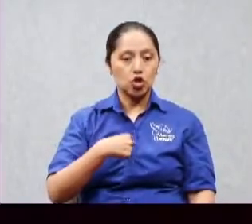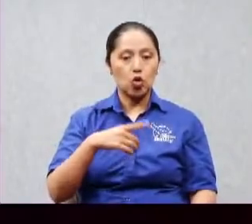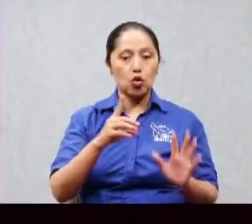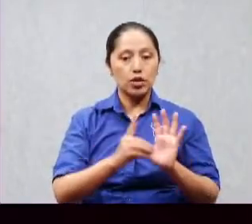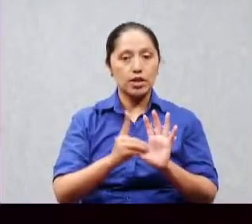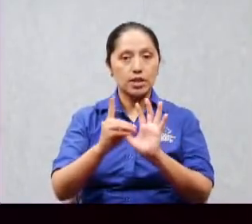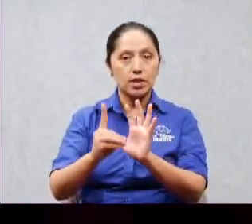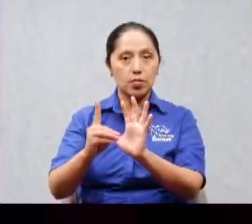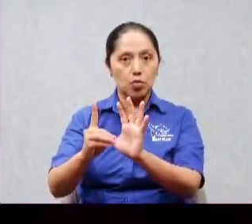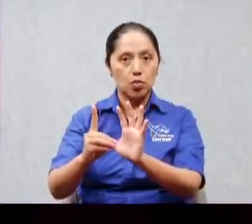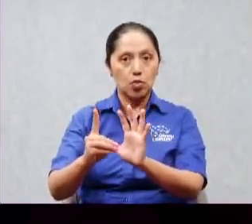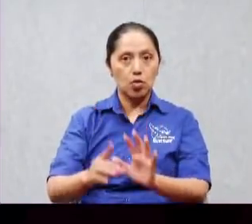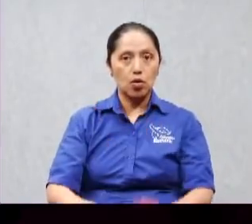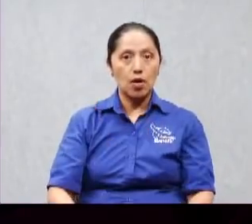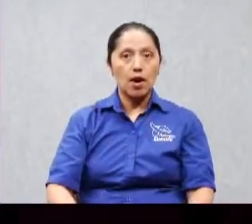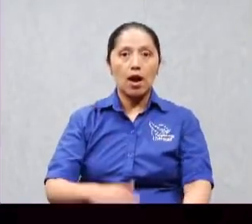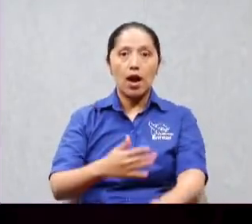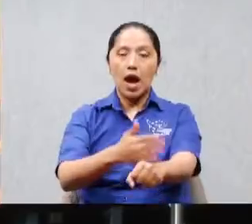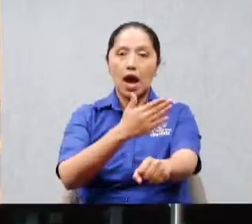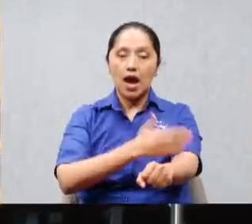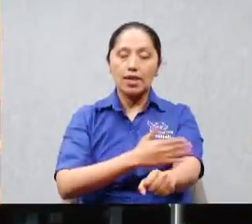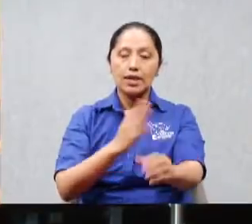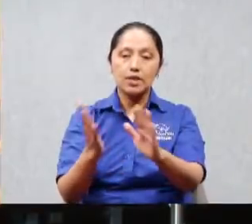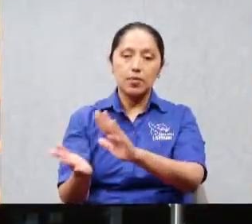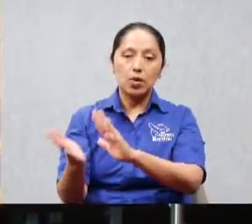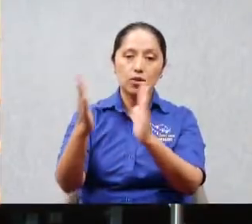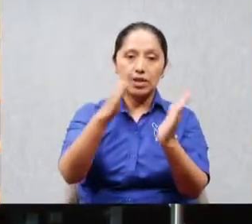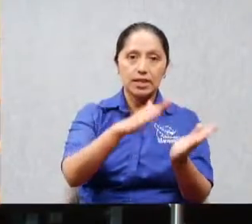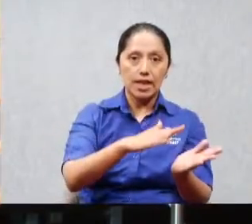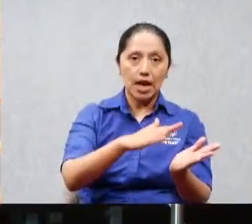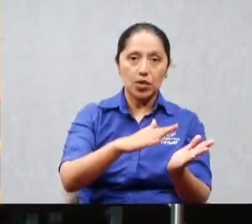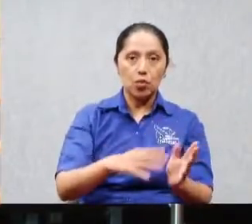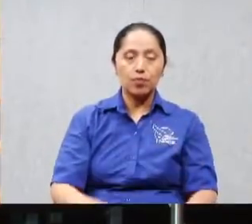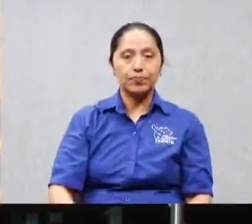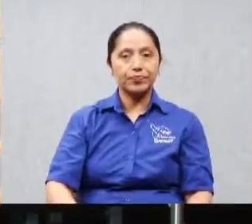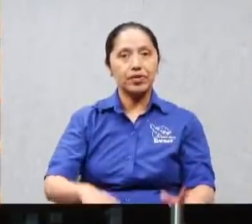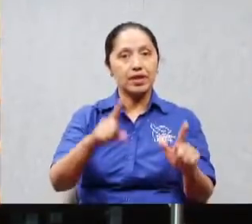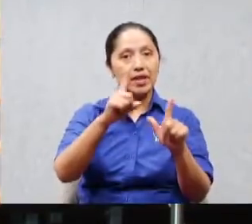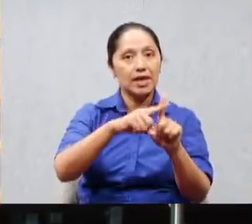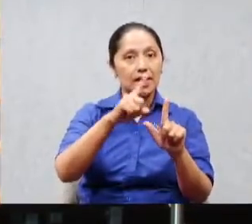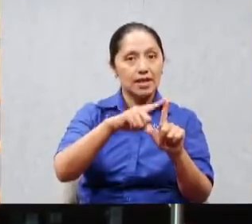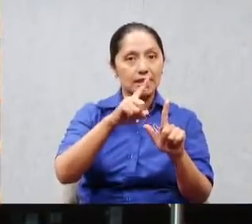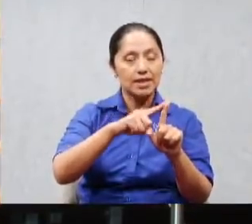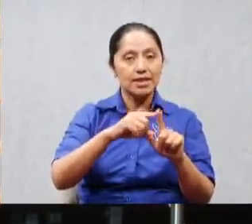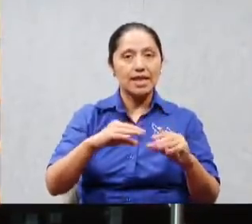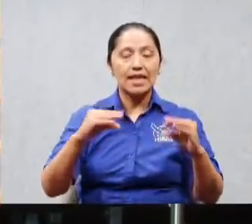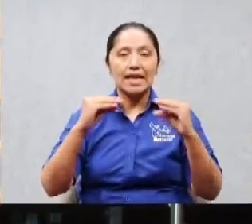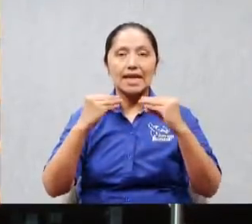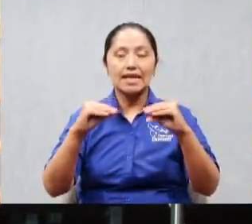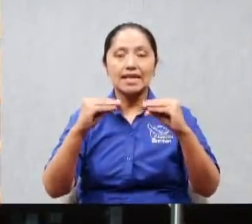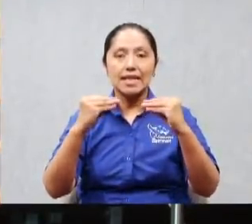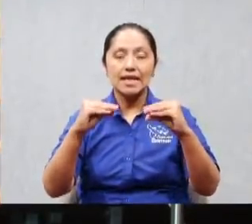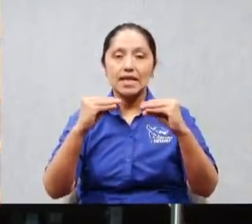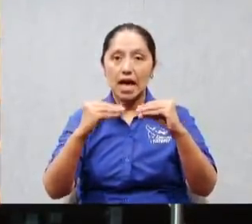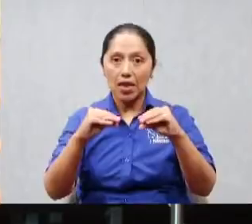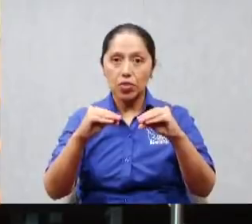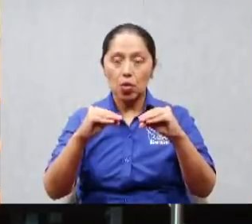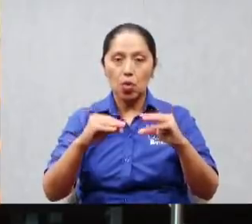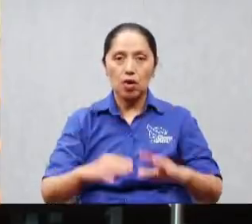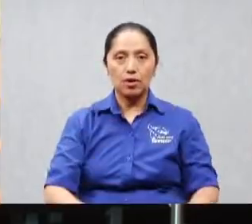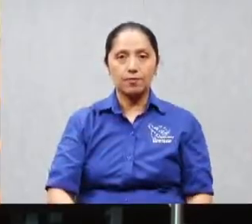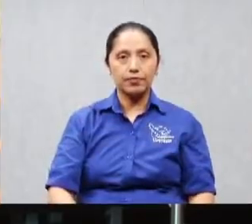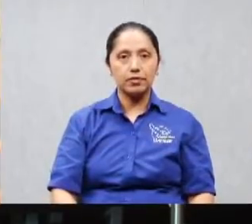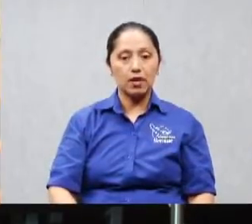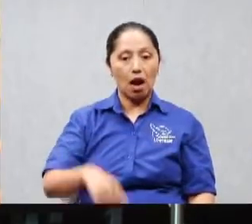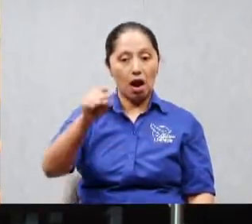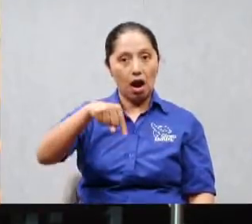enseñar ir por todo el mundo bautizando y enseñando ¿sabe qué es lo que hace la gente ahora?